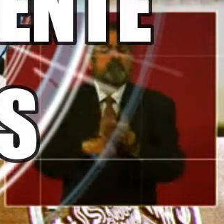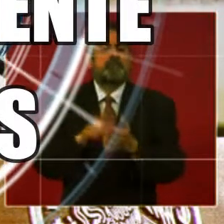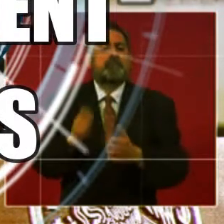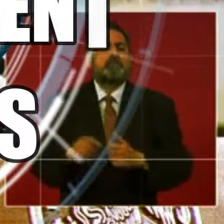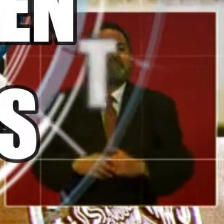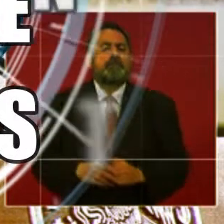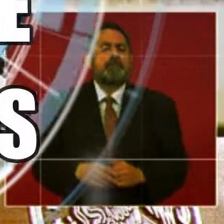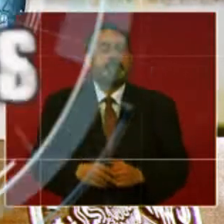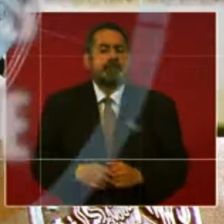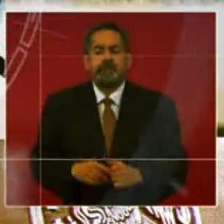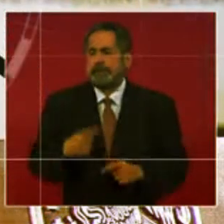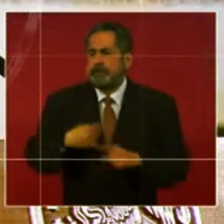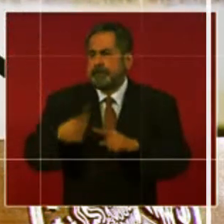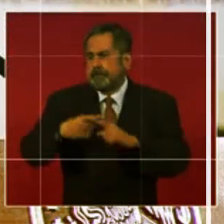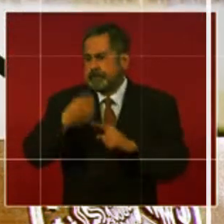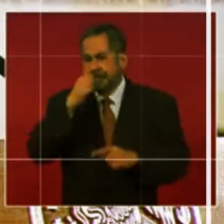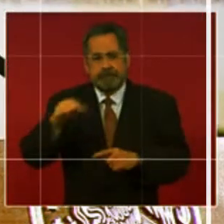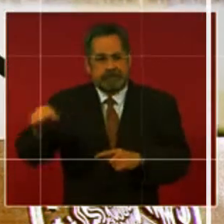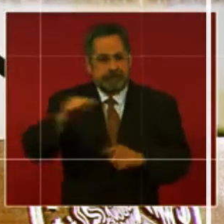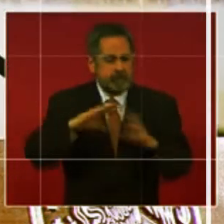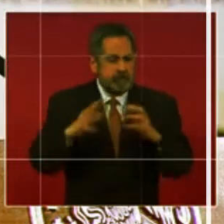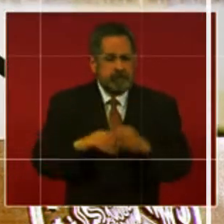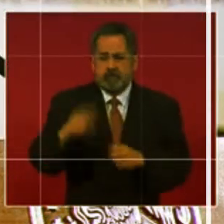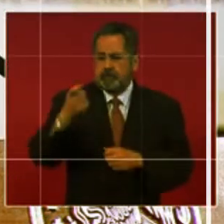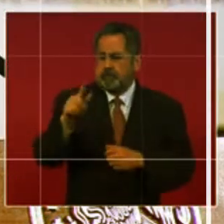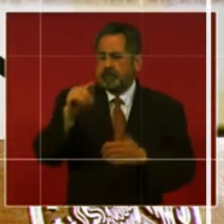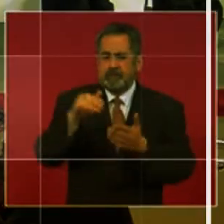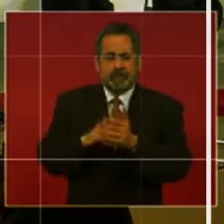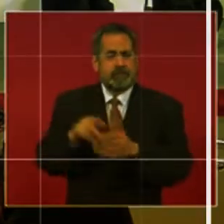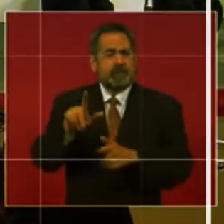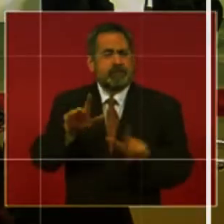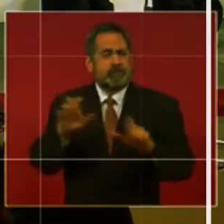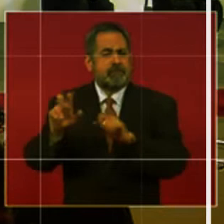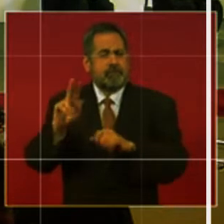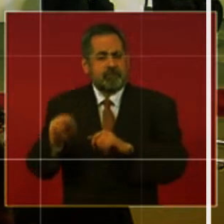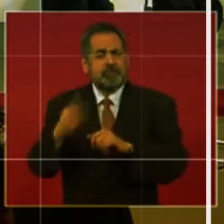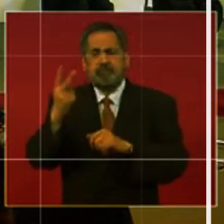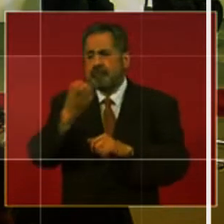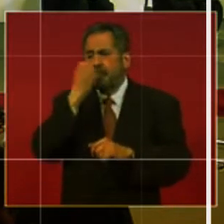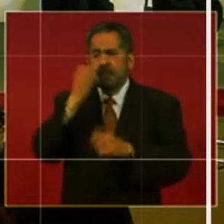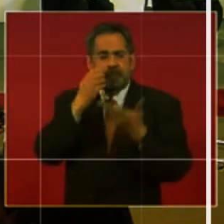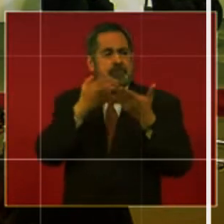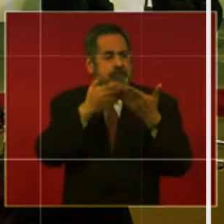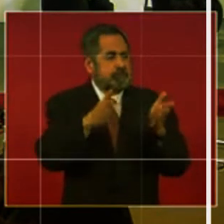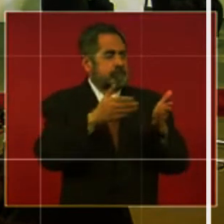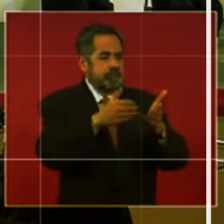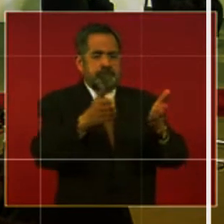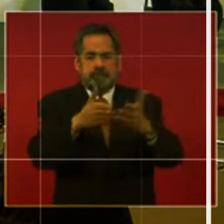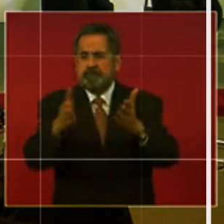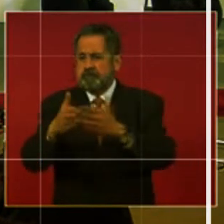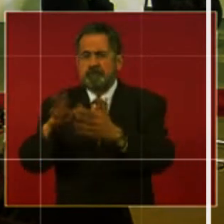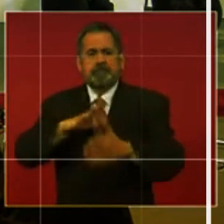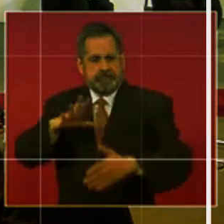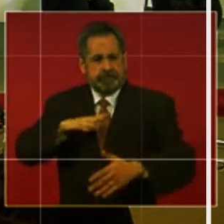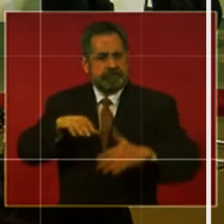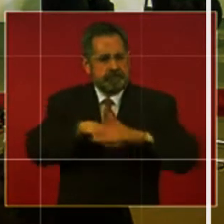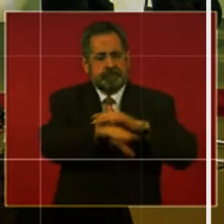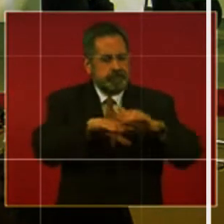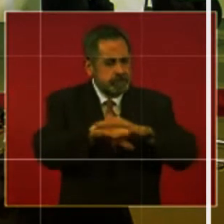diferentes escuelas, tenemos 170 mil 782 planteles abiertos, en